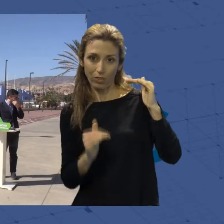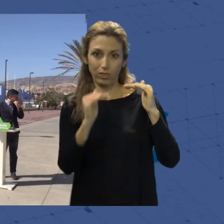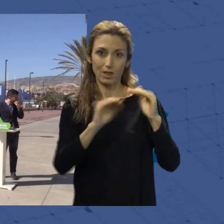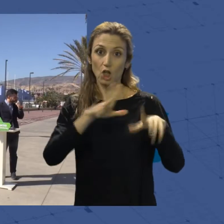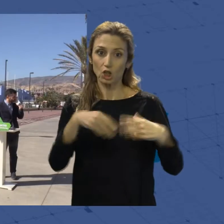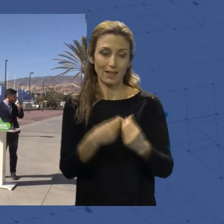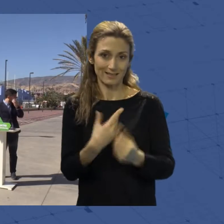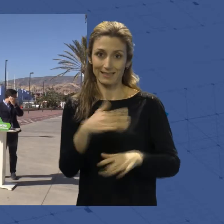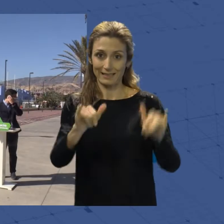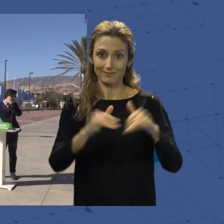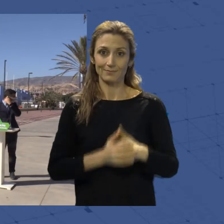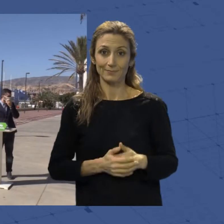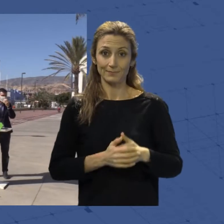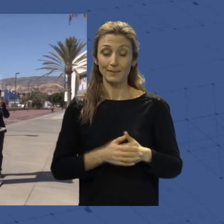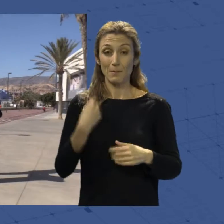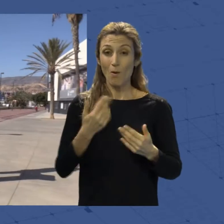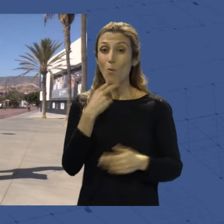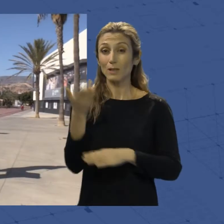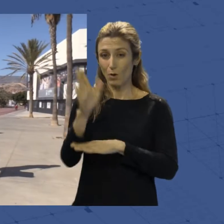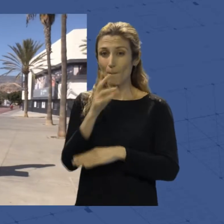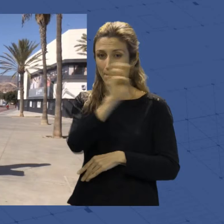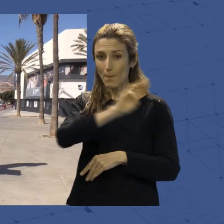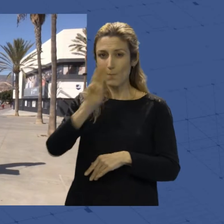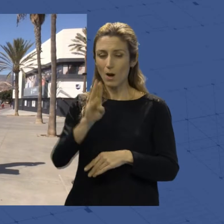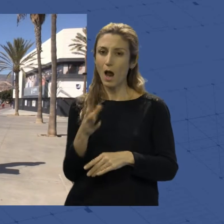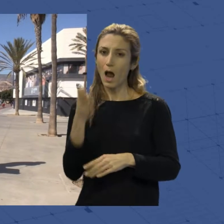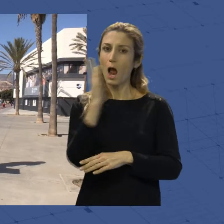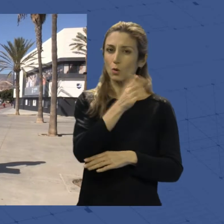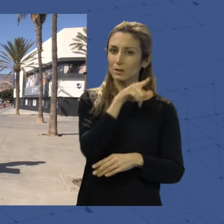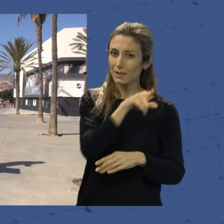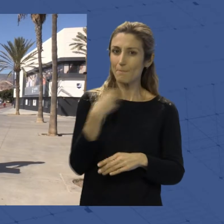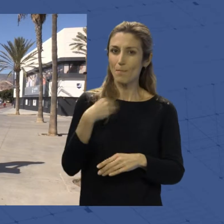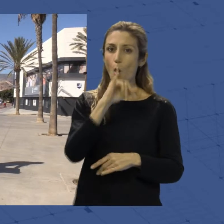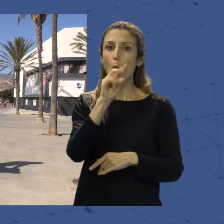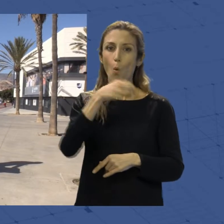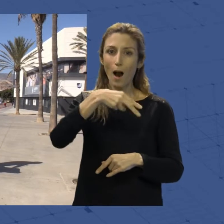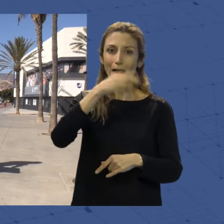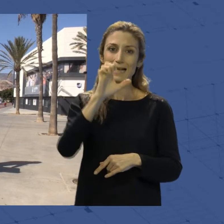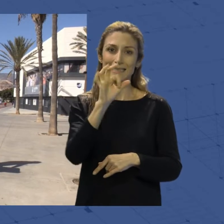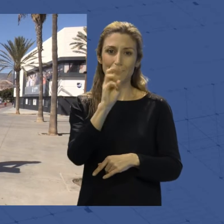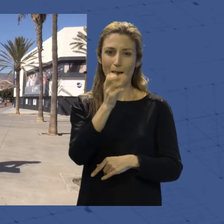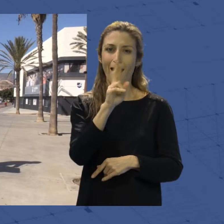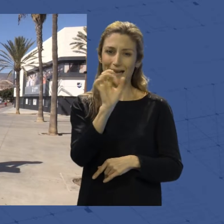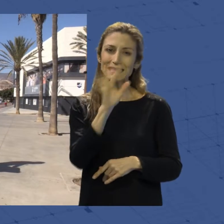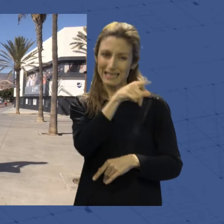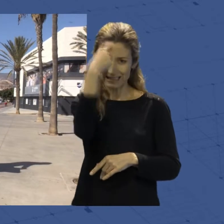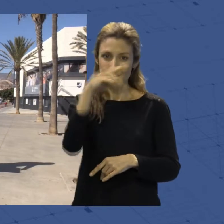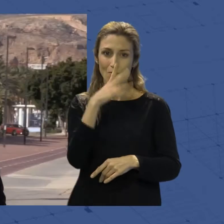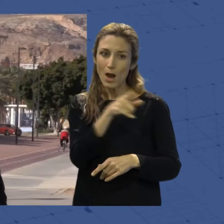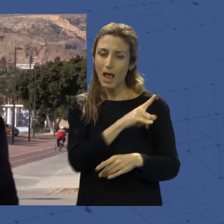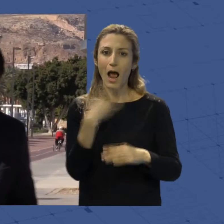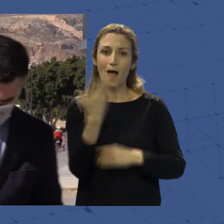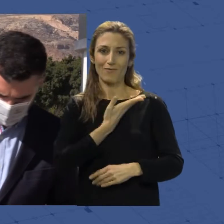El portavoz popular acusa a Juan Espadas de ser cómplice de estas prácticas que perjudican a los andaluces y a Almería, cuyo